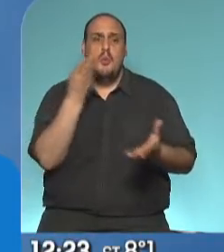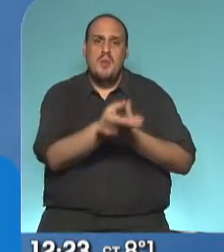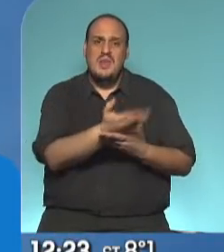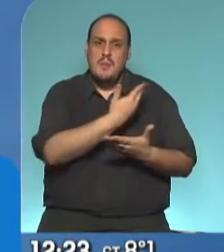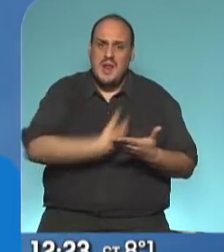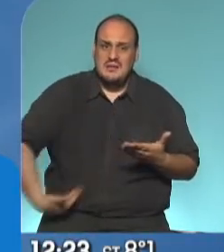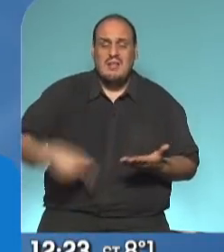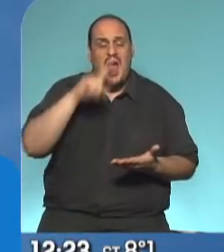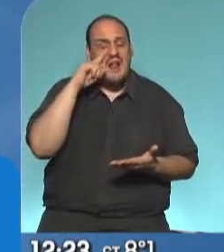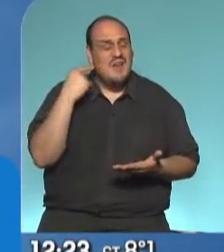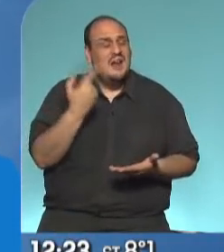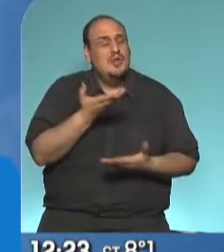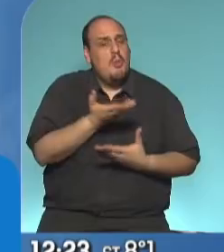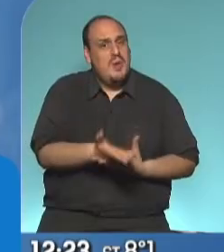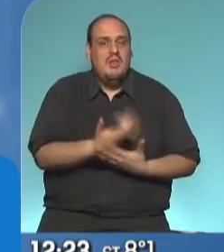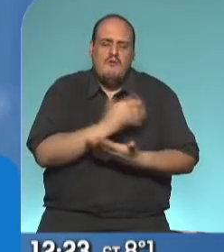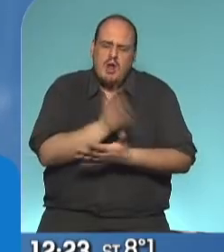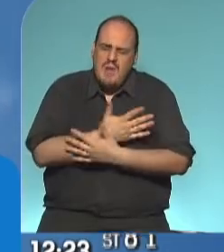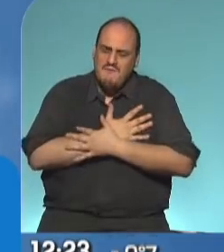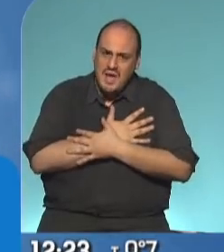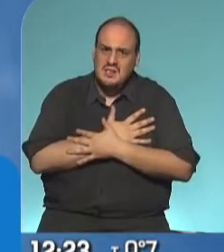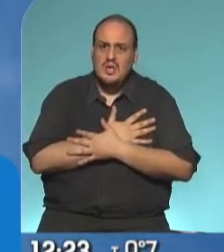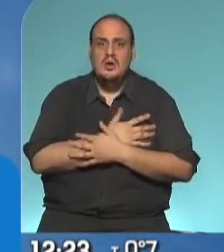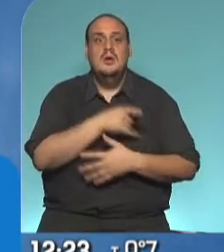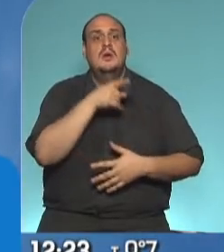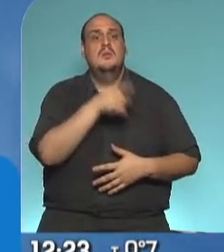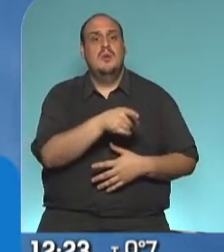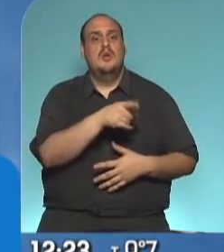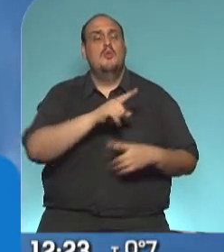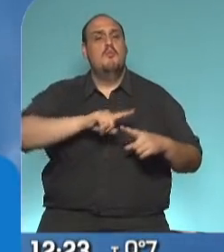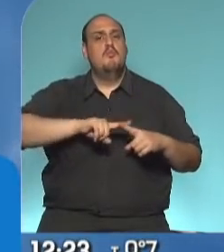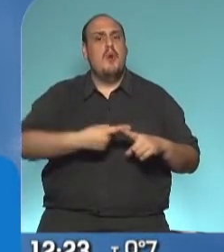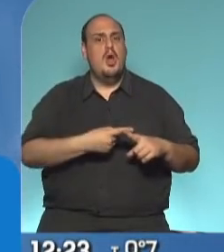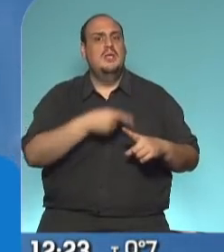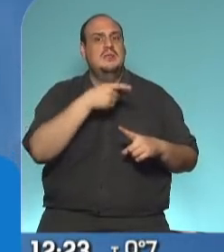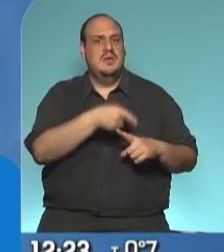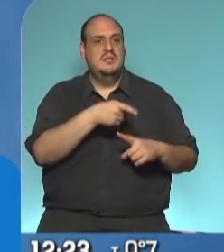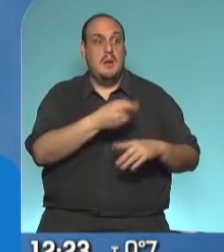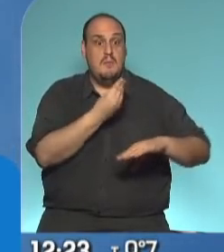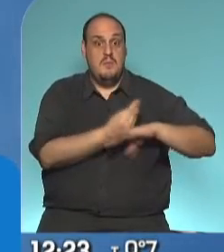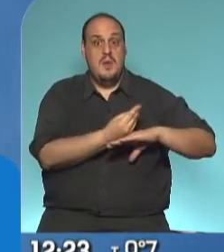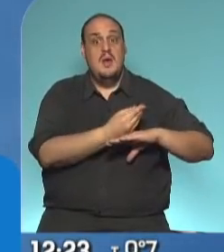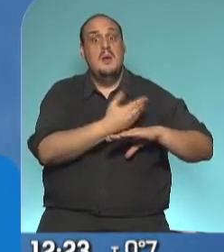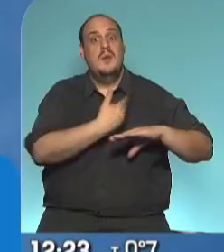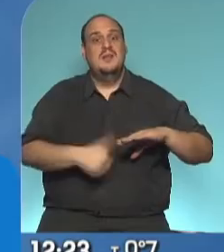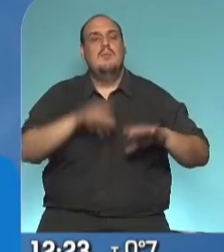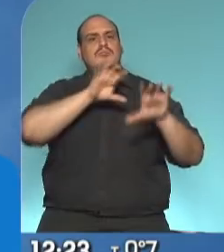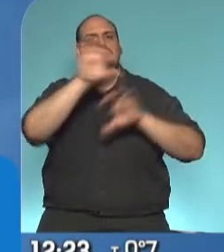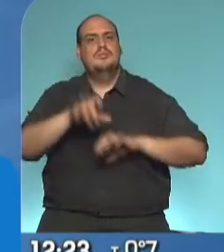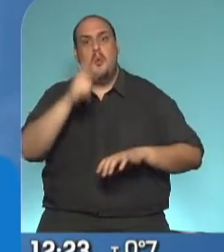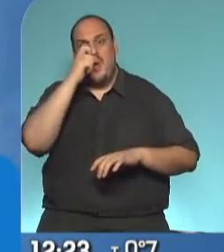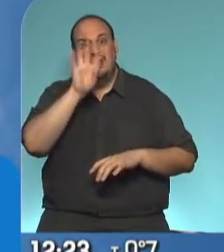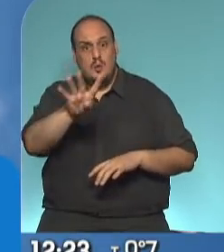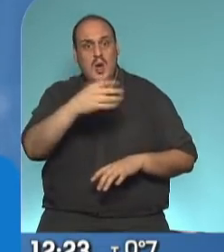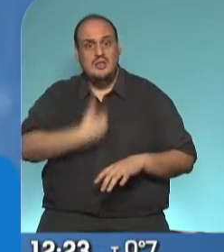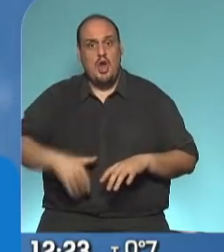te pido, Alberto, con mucho afecto, que consideres con tu política esta de ser presidente con 24 gobernadores, la